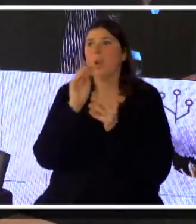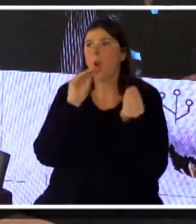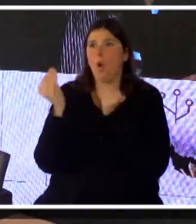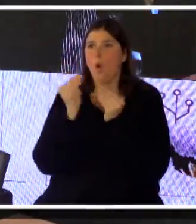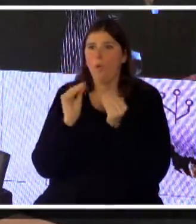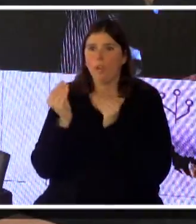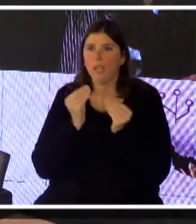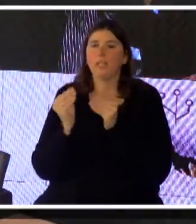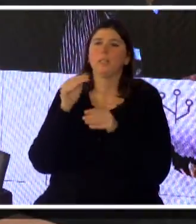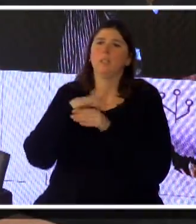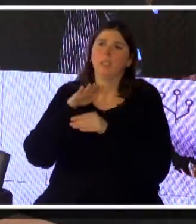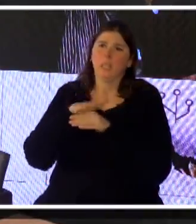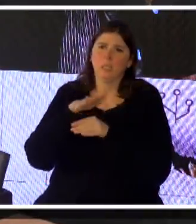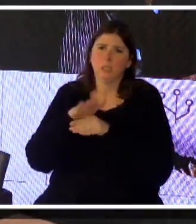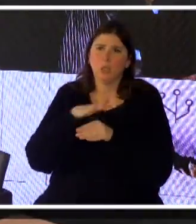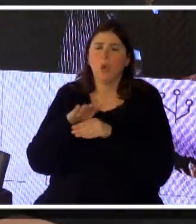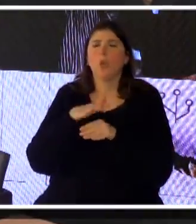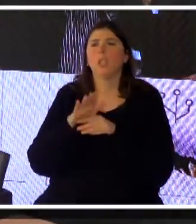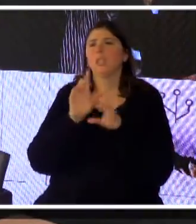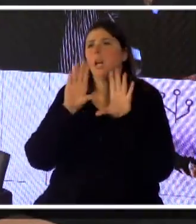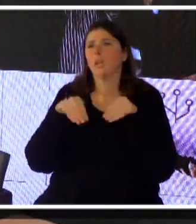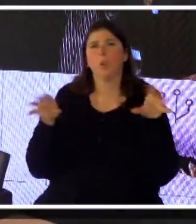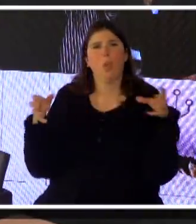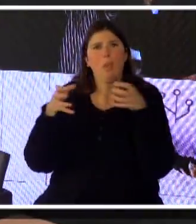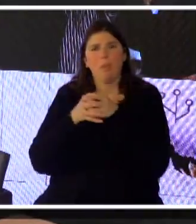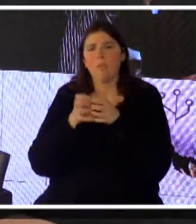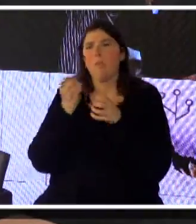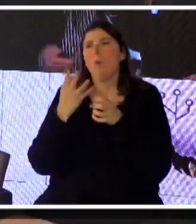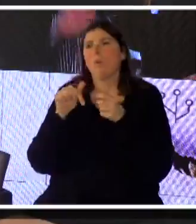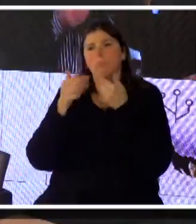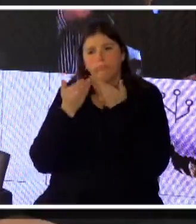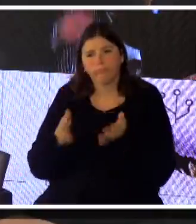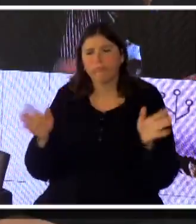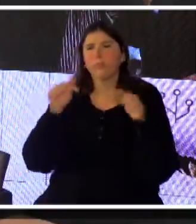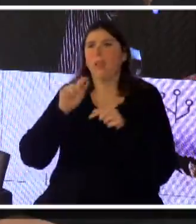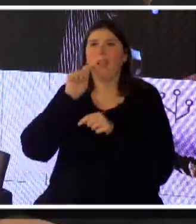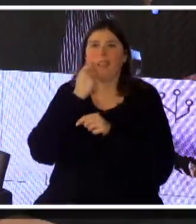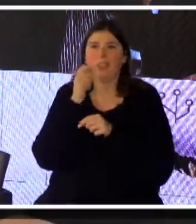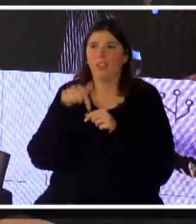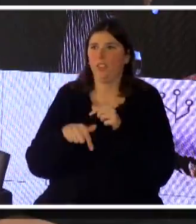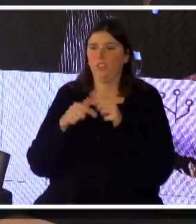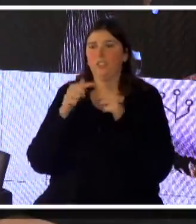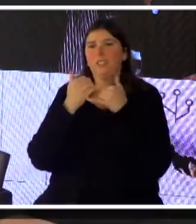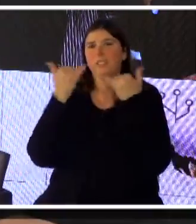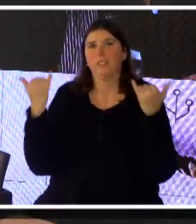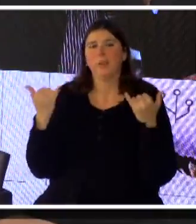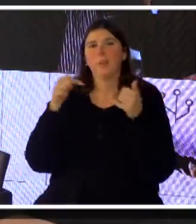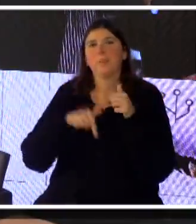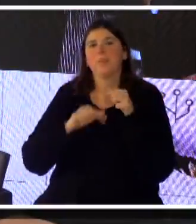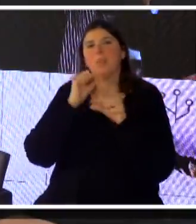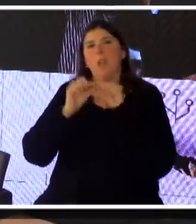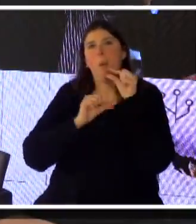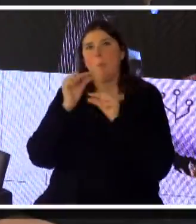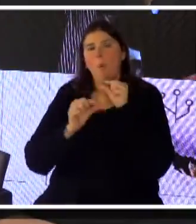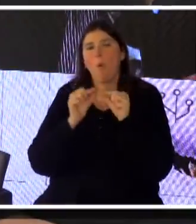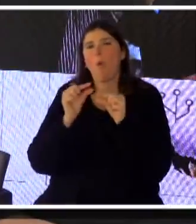Cristina, el equipo, por la iniciativa y por lo lindo que está esto. Vamos siguiendo de a poco todo lo